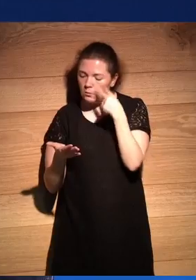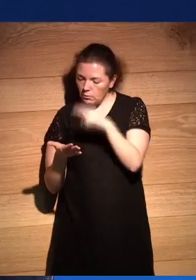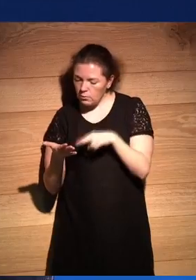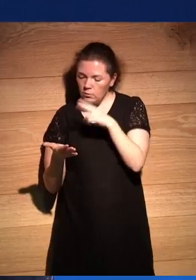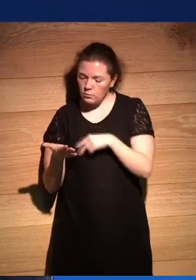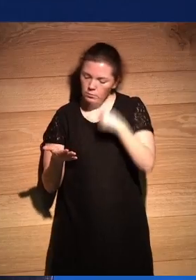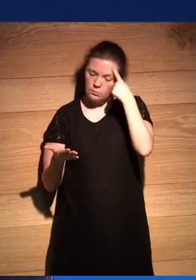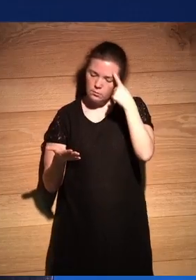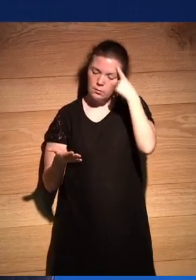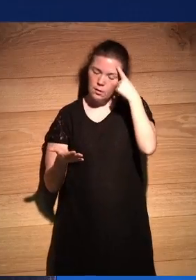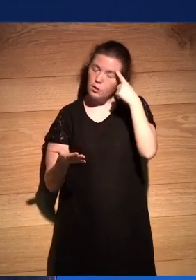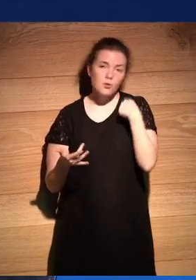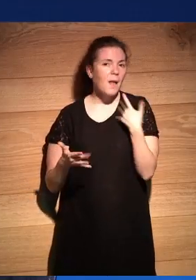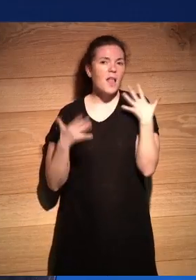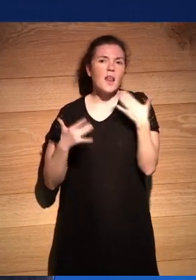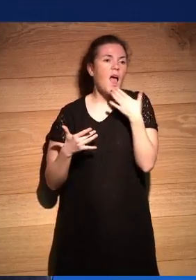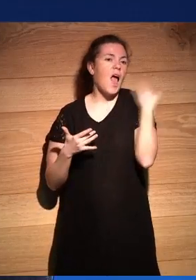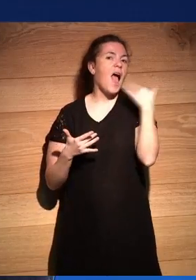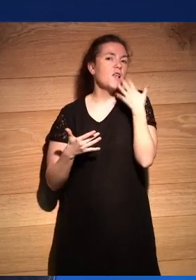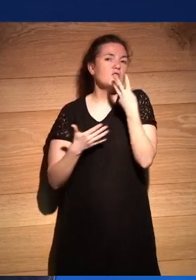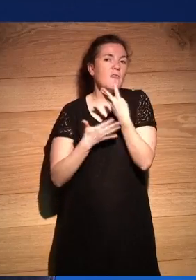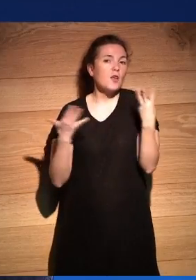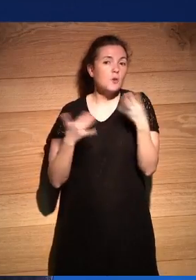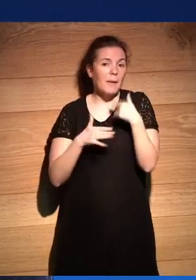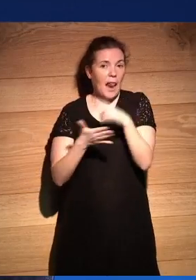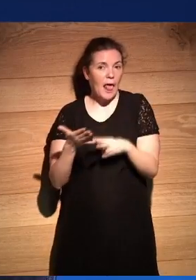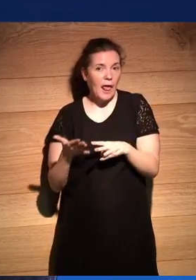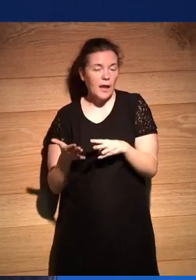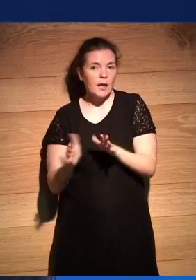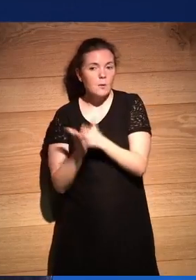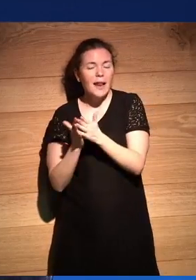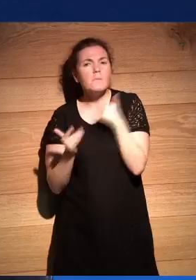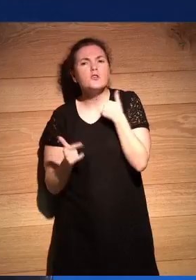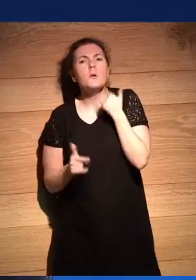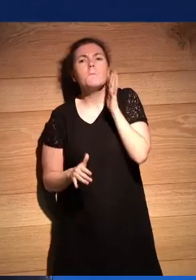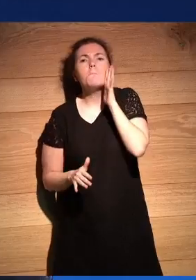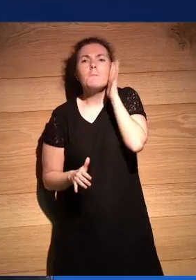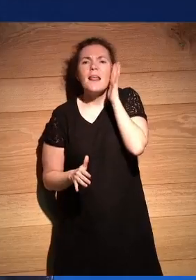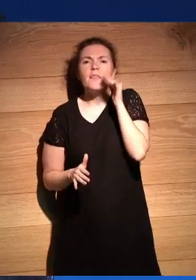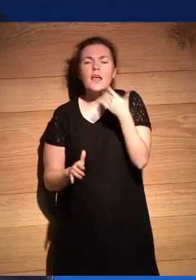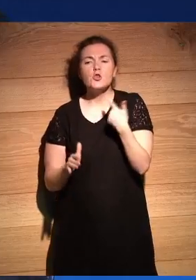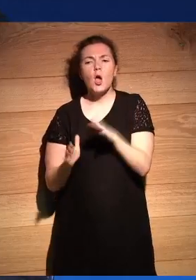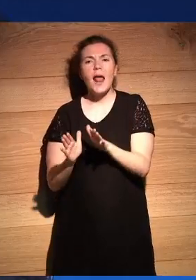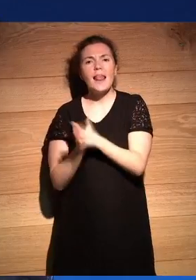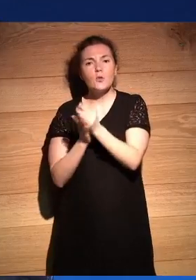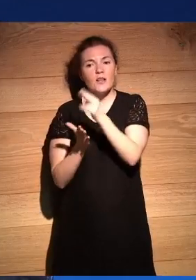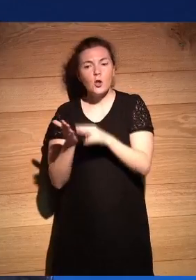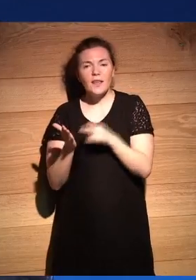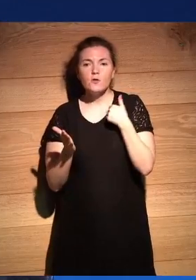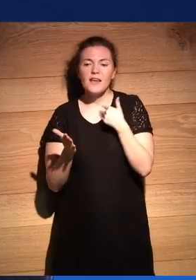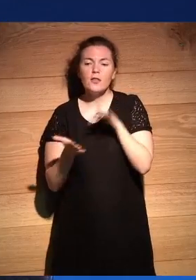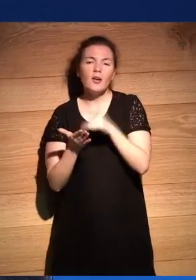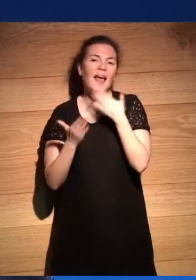joder cómo me gustaría tener 18 años para leer esta novela ¿no? también porque creo que debe ser una lectura quiero decir yo ya la leí de salida de eso